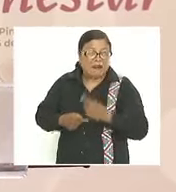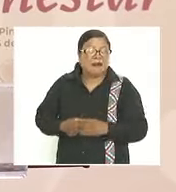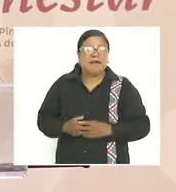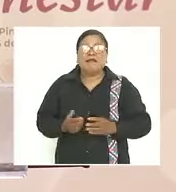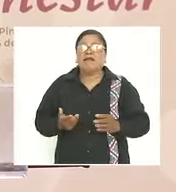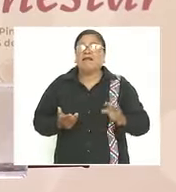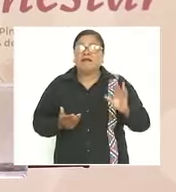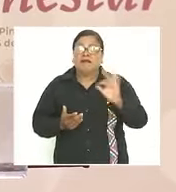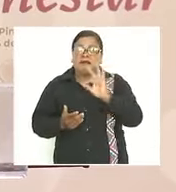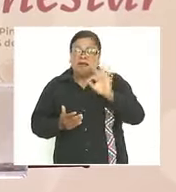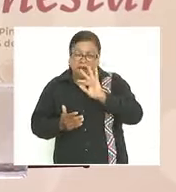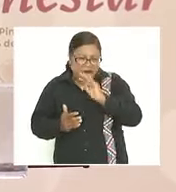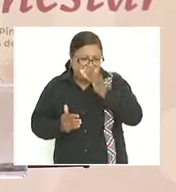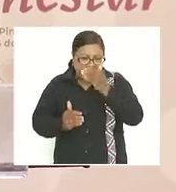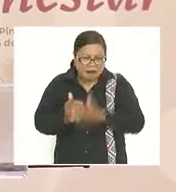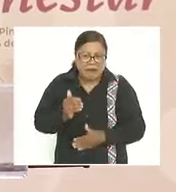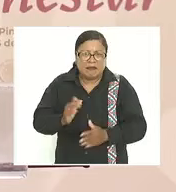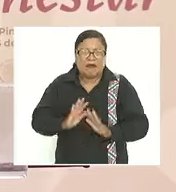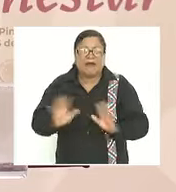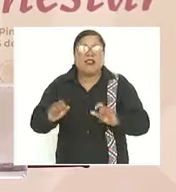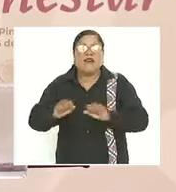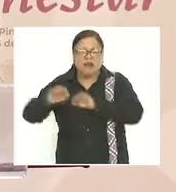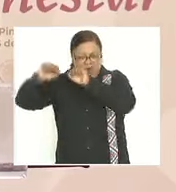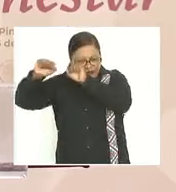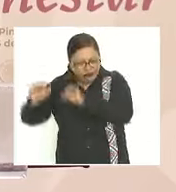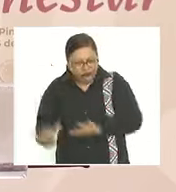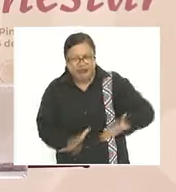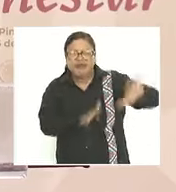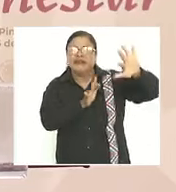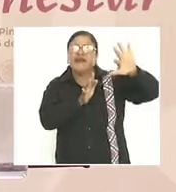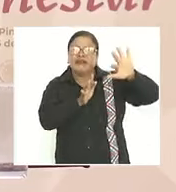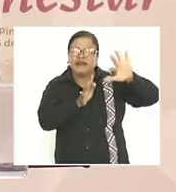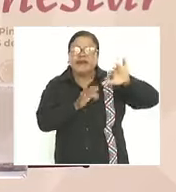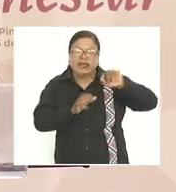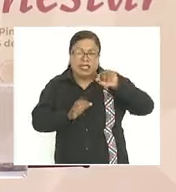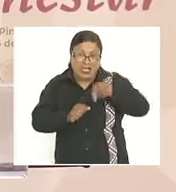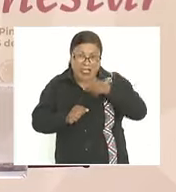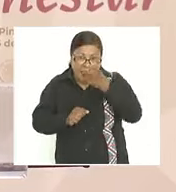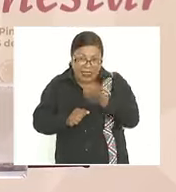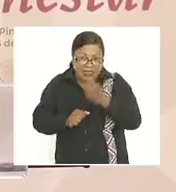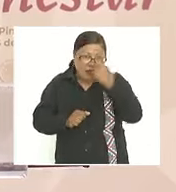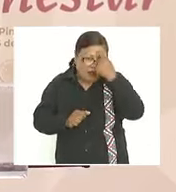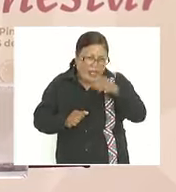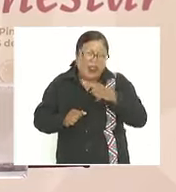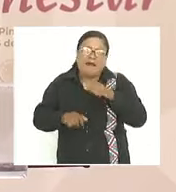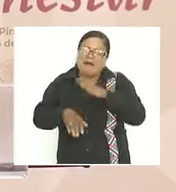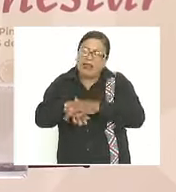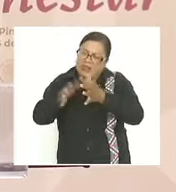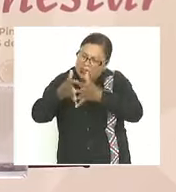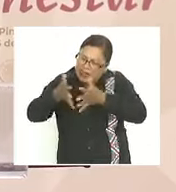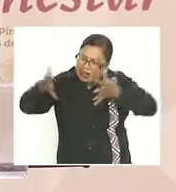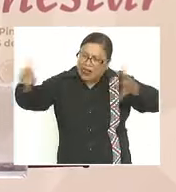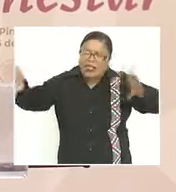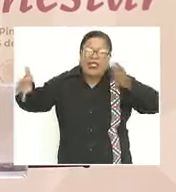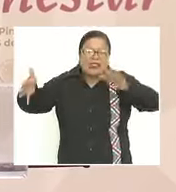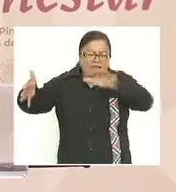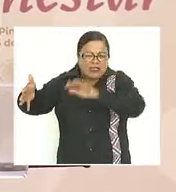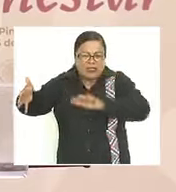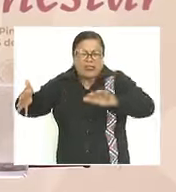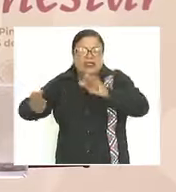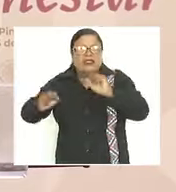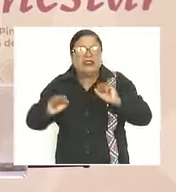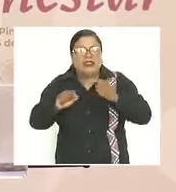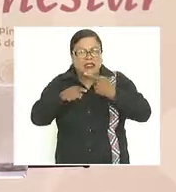terminando ya un rompeolas que amplía el puerto de Salina Cruz van a llegar